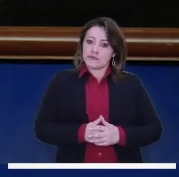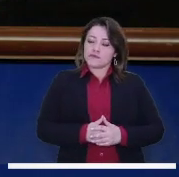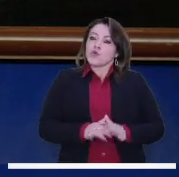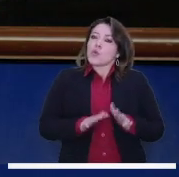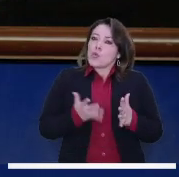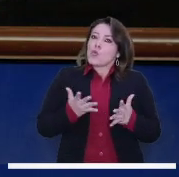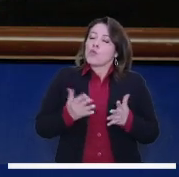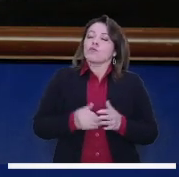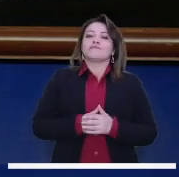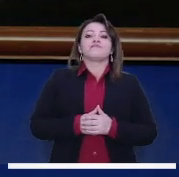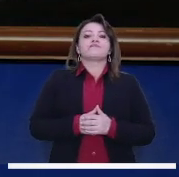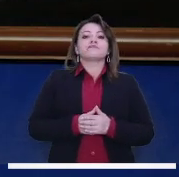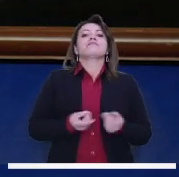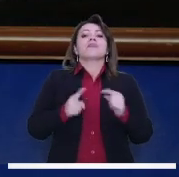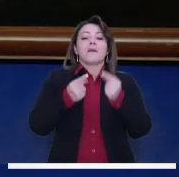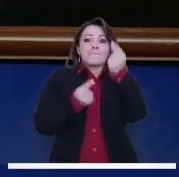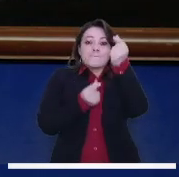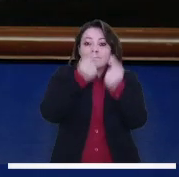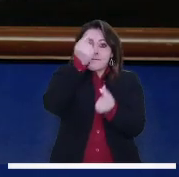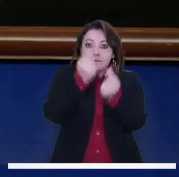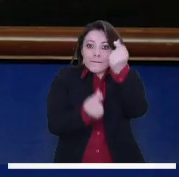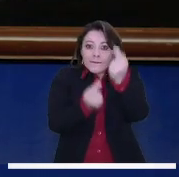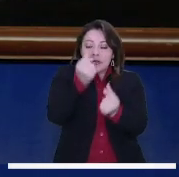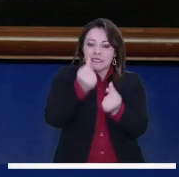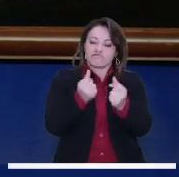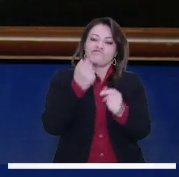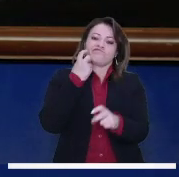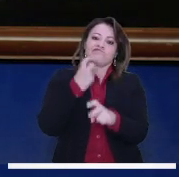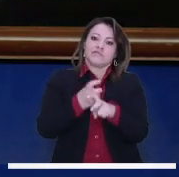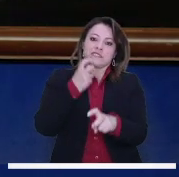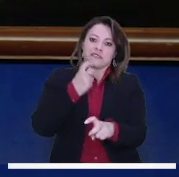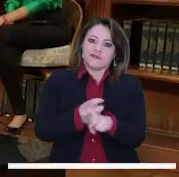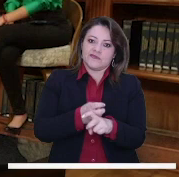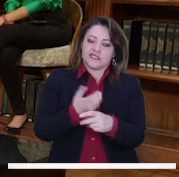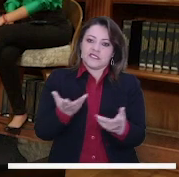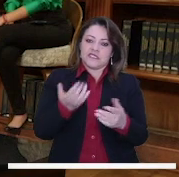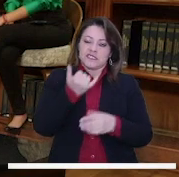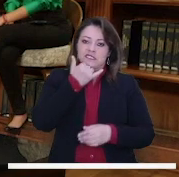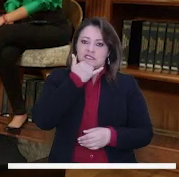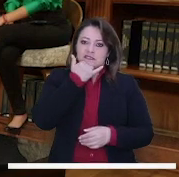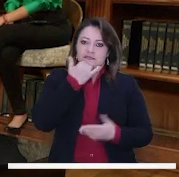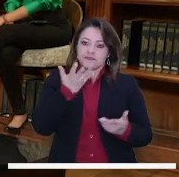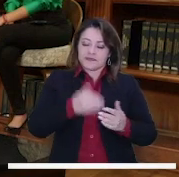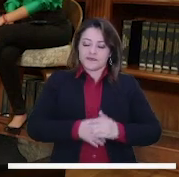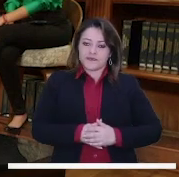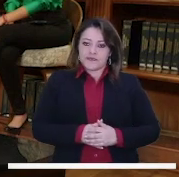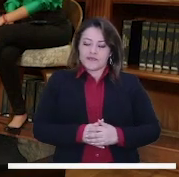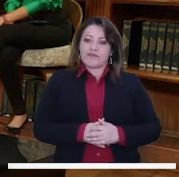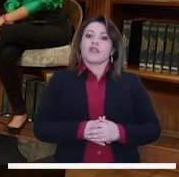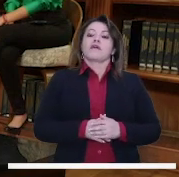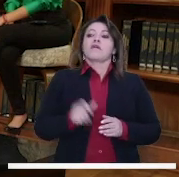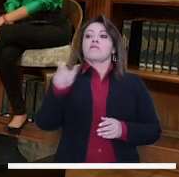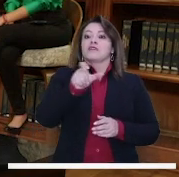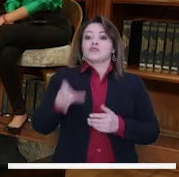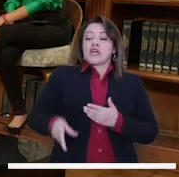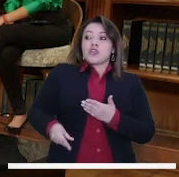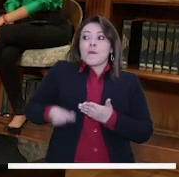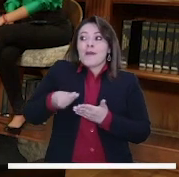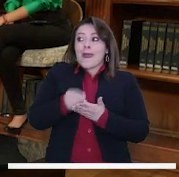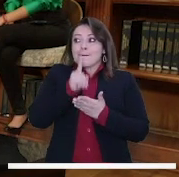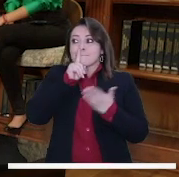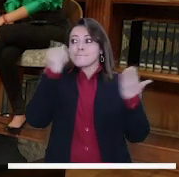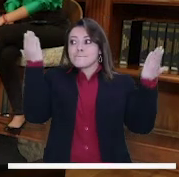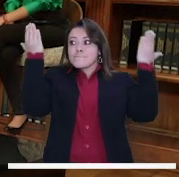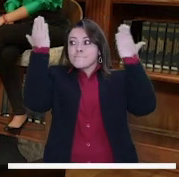deben mejorar. El tema de las finanzas es mucho más difícil. En realidad lo que pasa cuando alguien se cuela